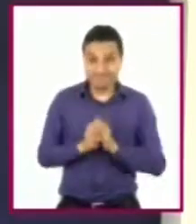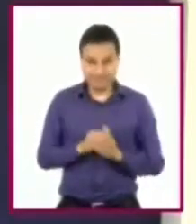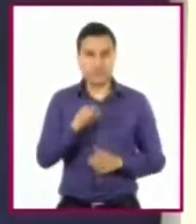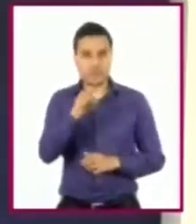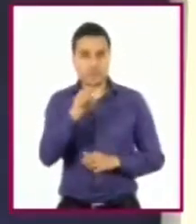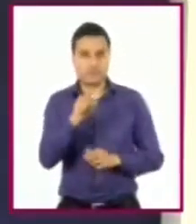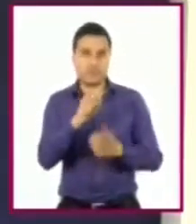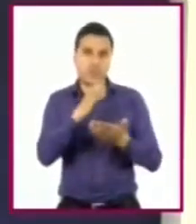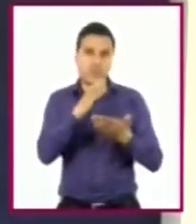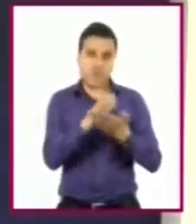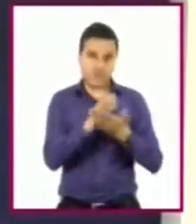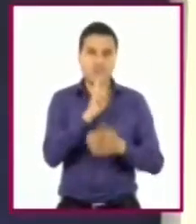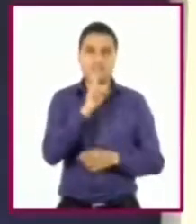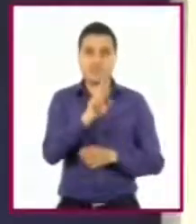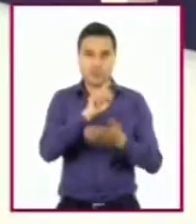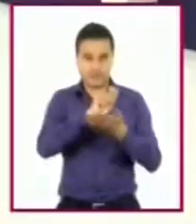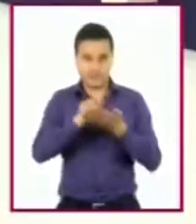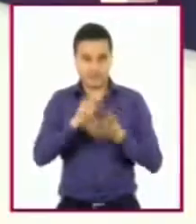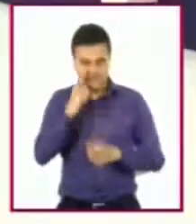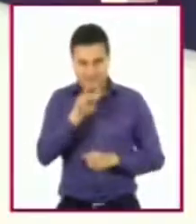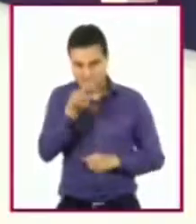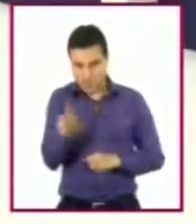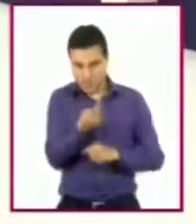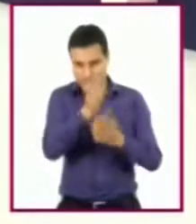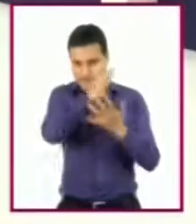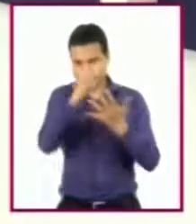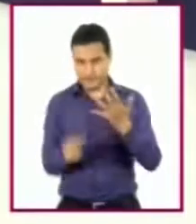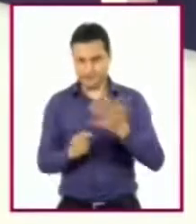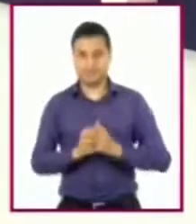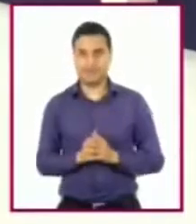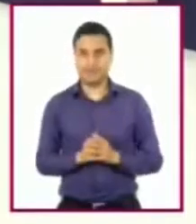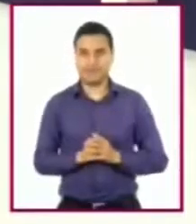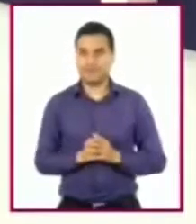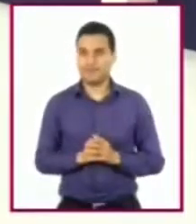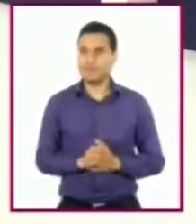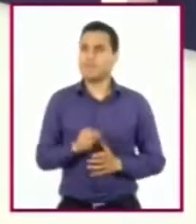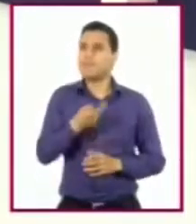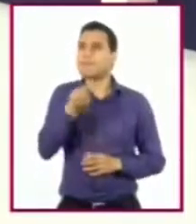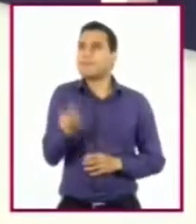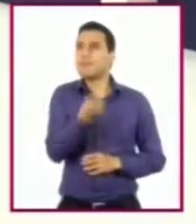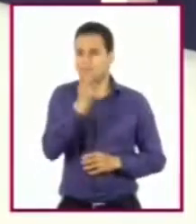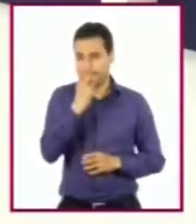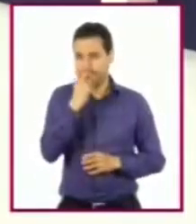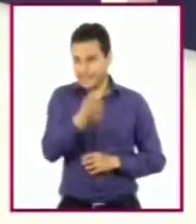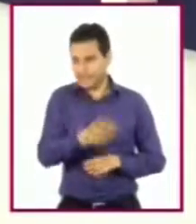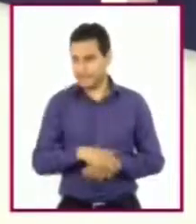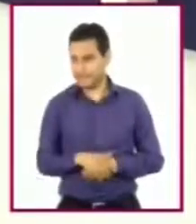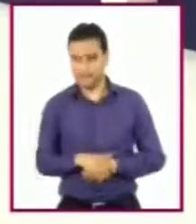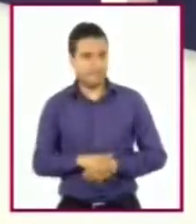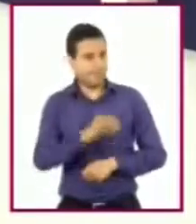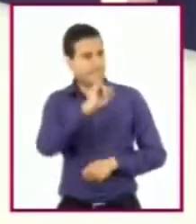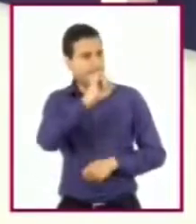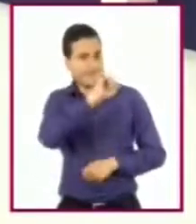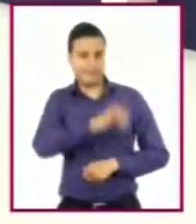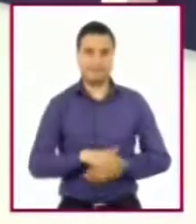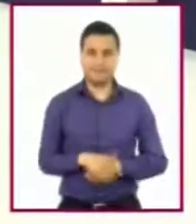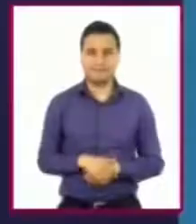una hoja las siguientes preguntas. ¿Te parece si mencionas las preguntas, Verón? Claro, Uriel.